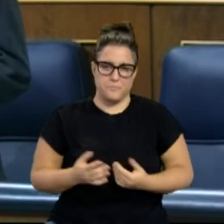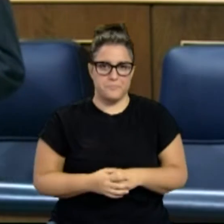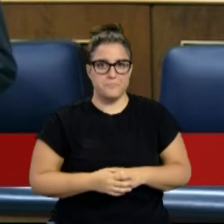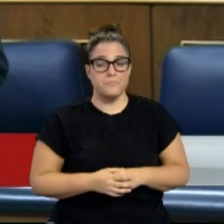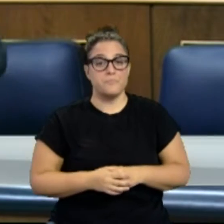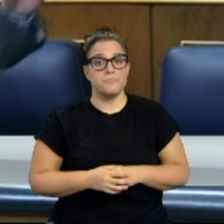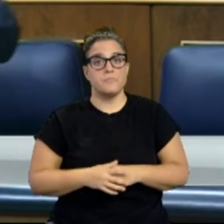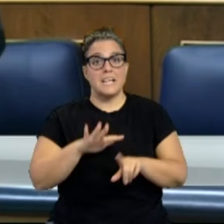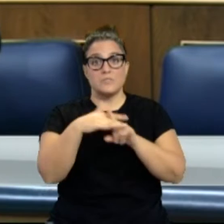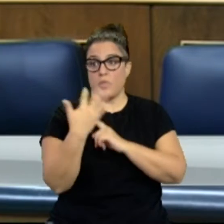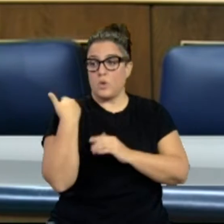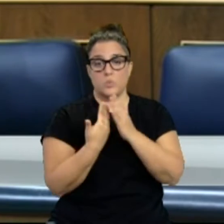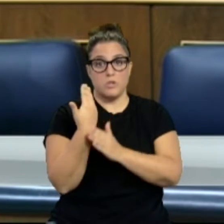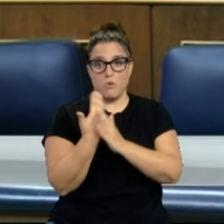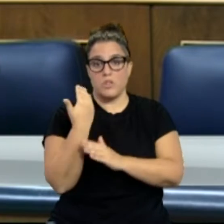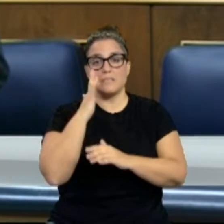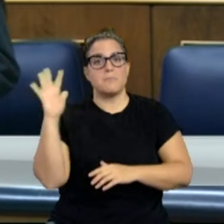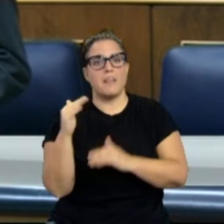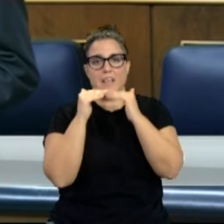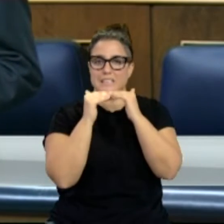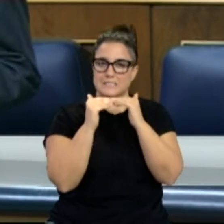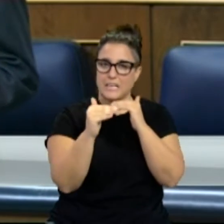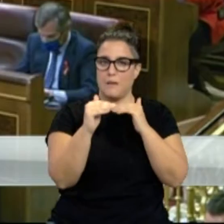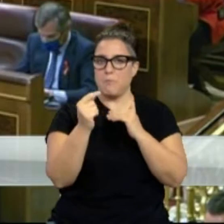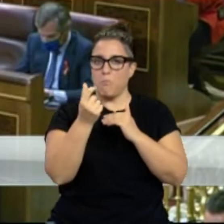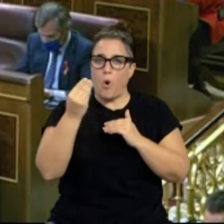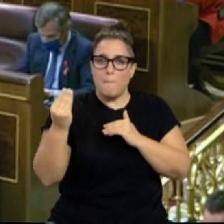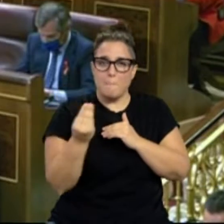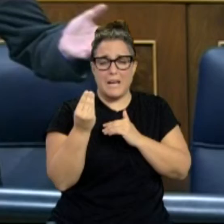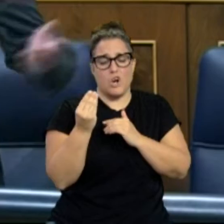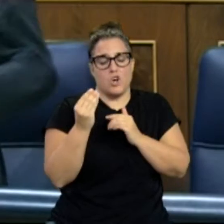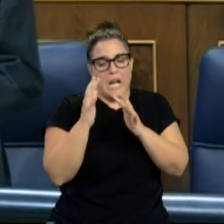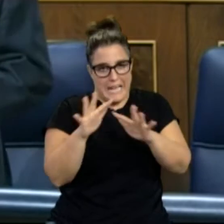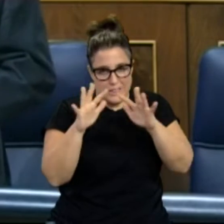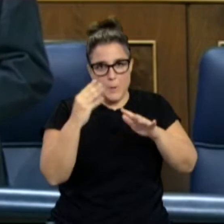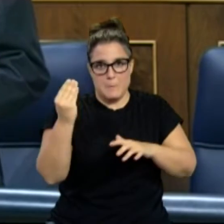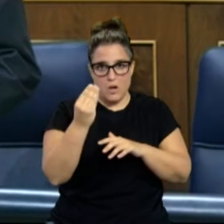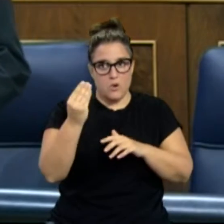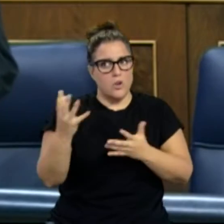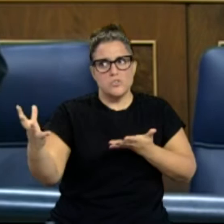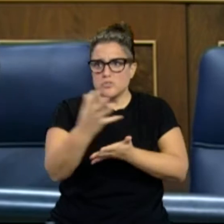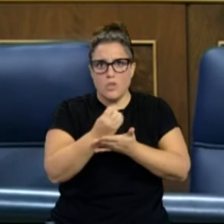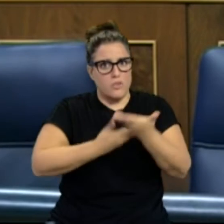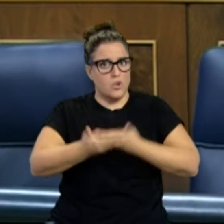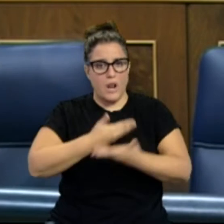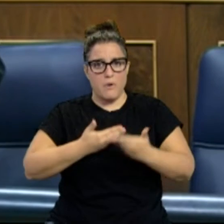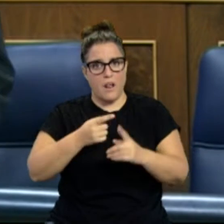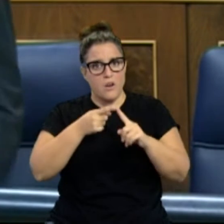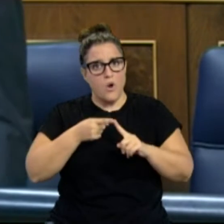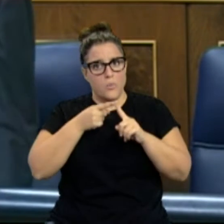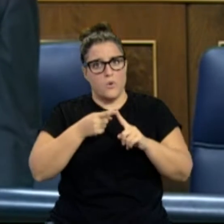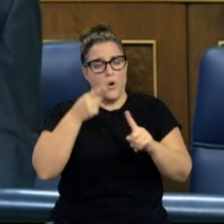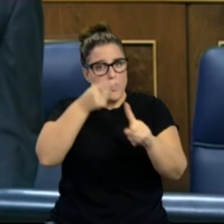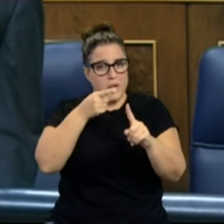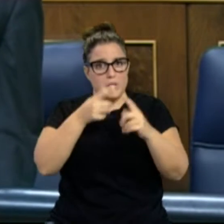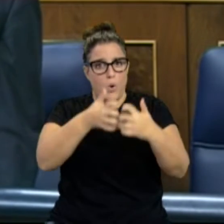en los últimos días se ha estabilizado y ha empezado a mejorar muy lentamente. Todos estamos colaborando en este empeño de combatir la segunda ola.